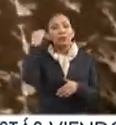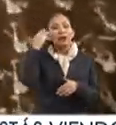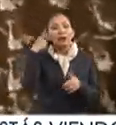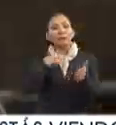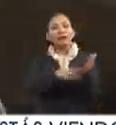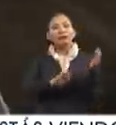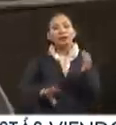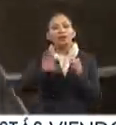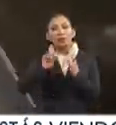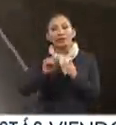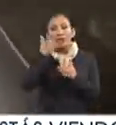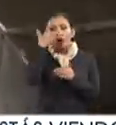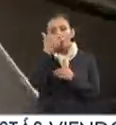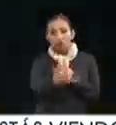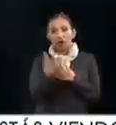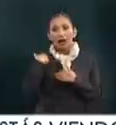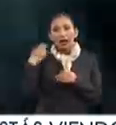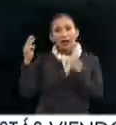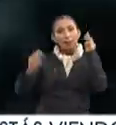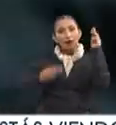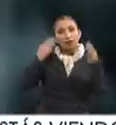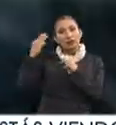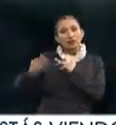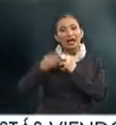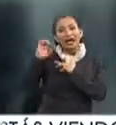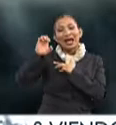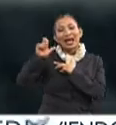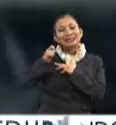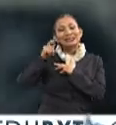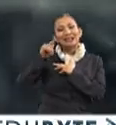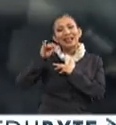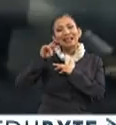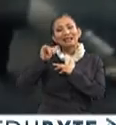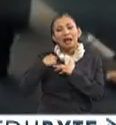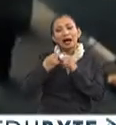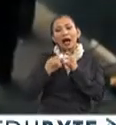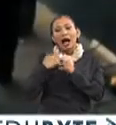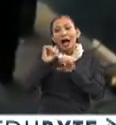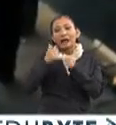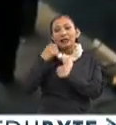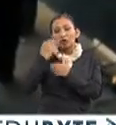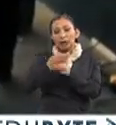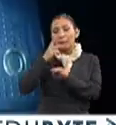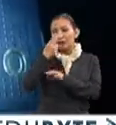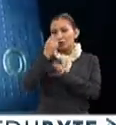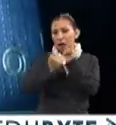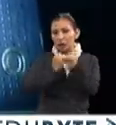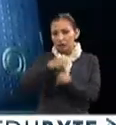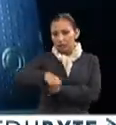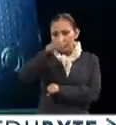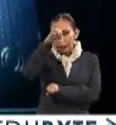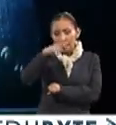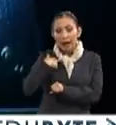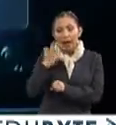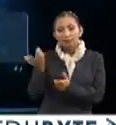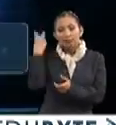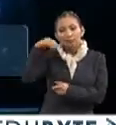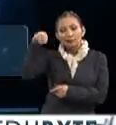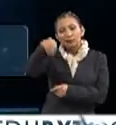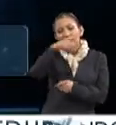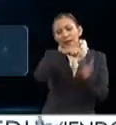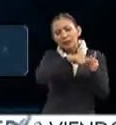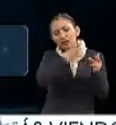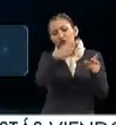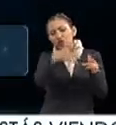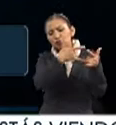mayo de 1998 en el Museo Exteresa Arte Actual a sus 25 años de edad. El recorrido de los